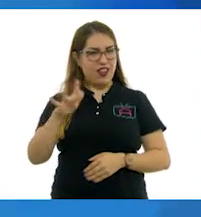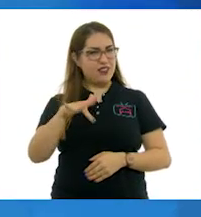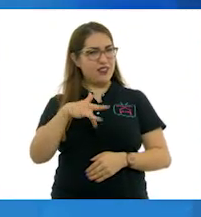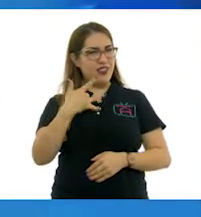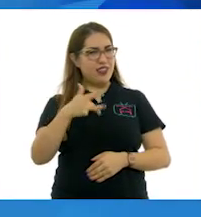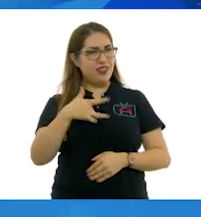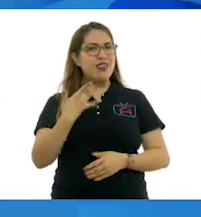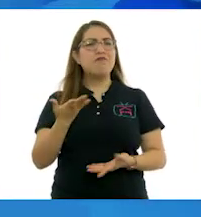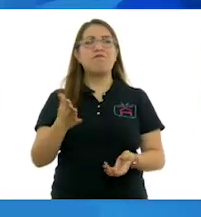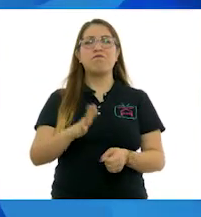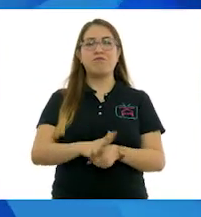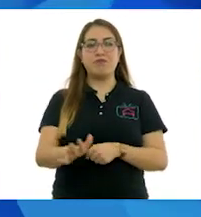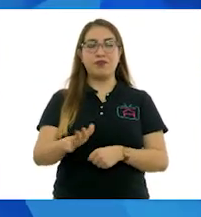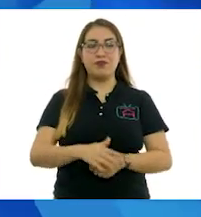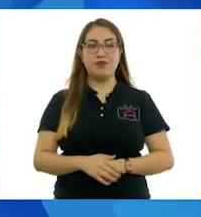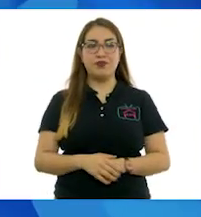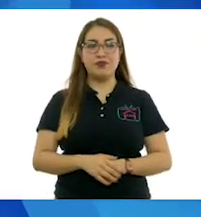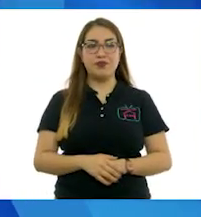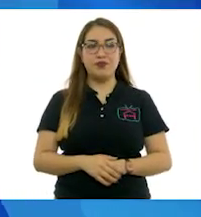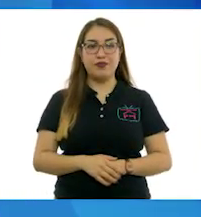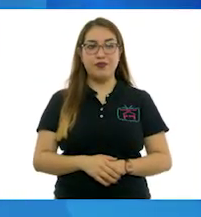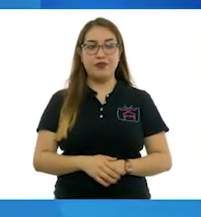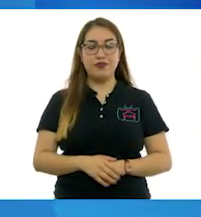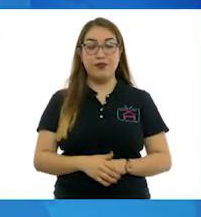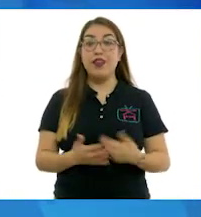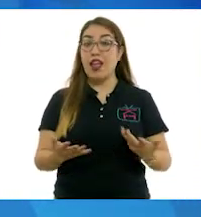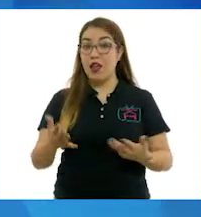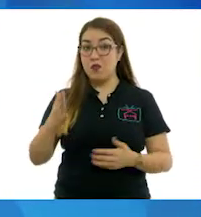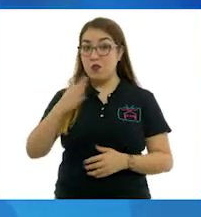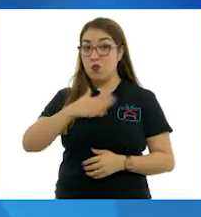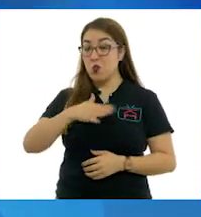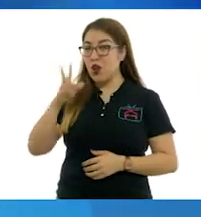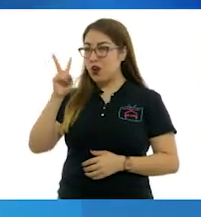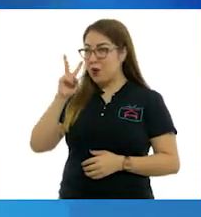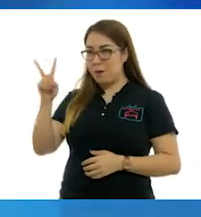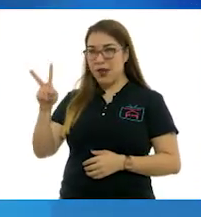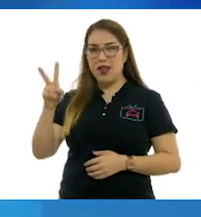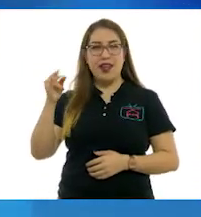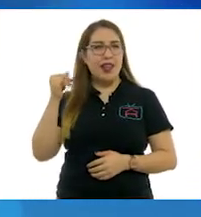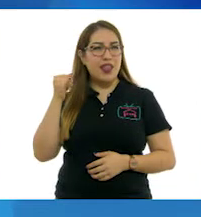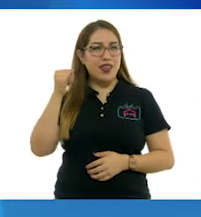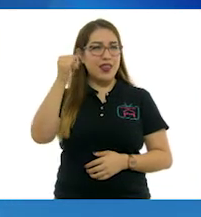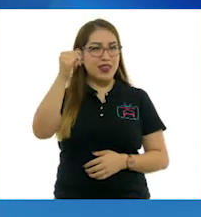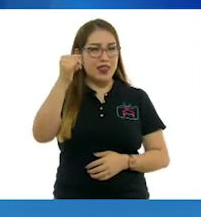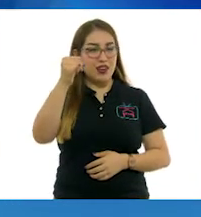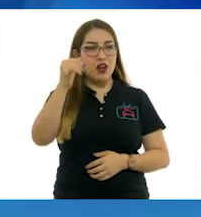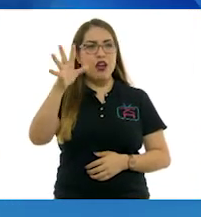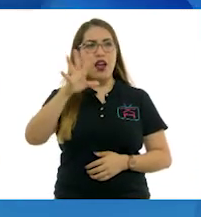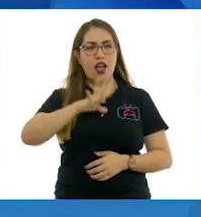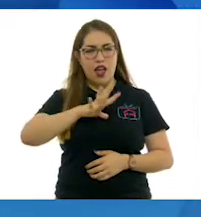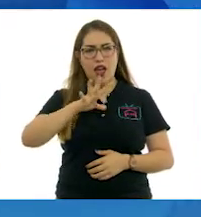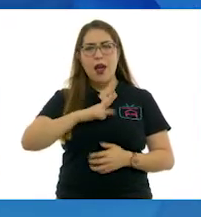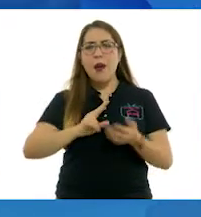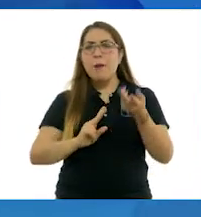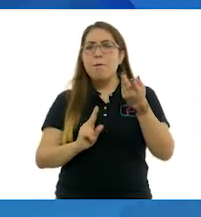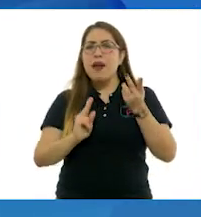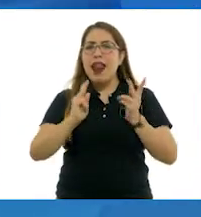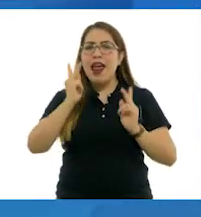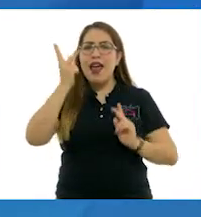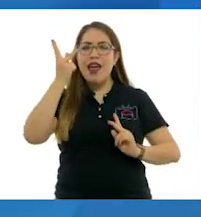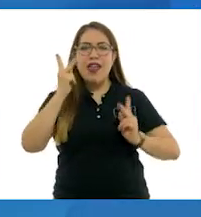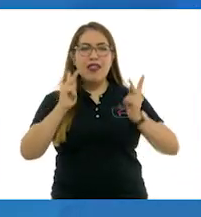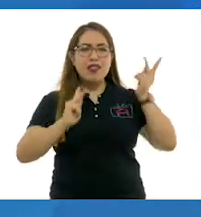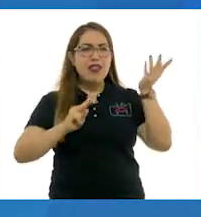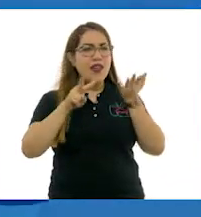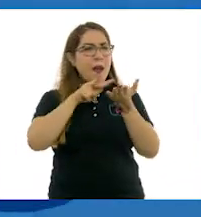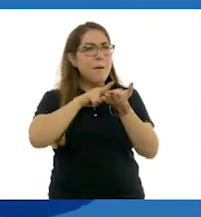da? Bueno, obviamente podemos observar al fondo algunas plantas y eso ya nos empieza